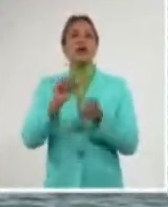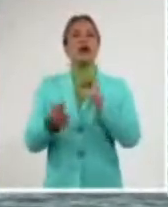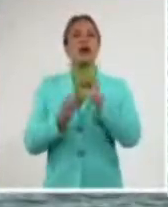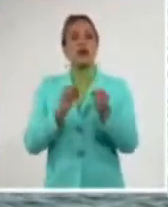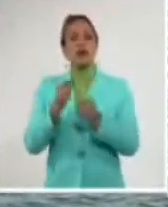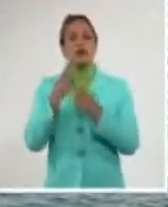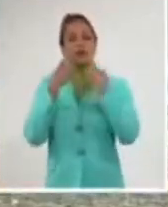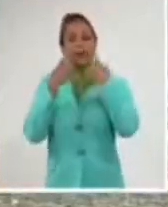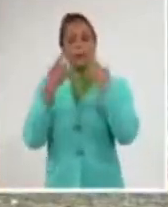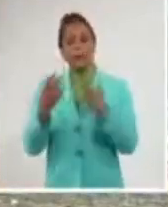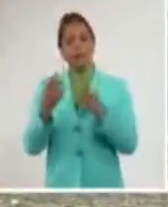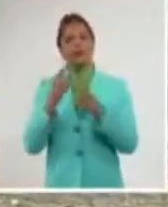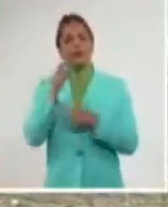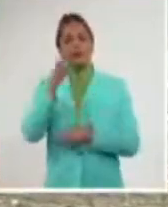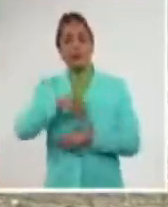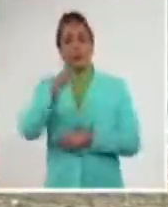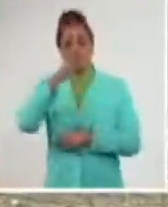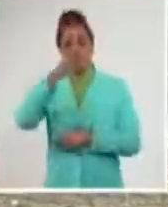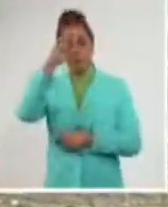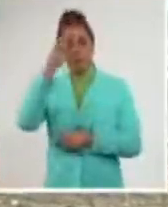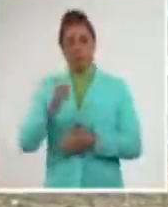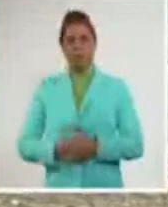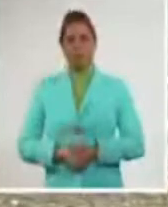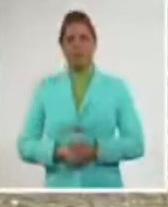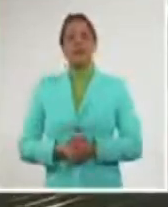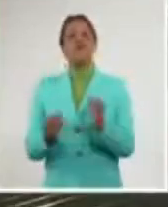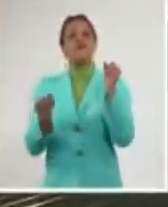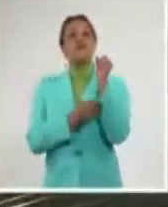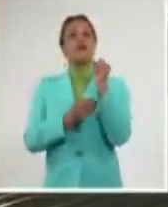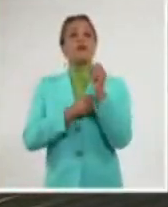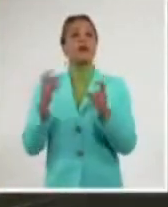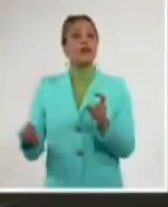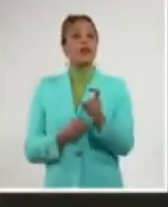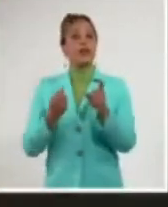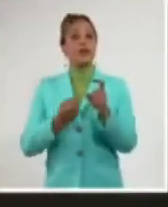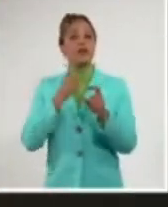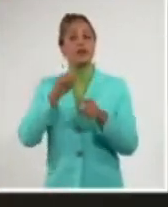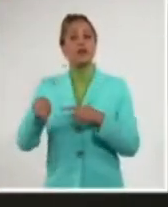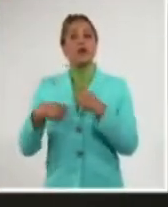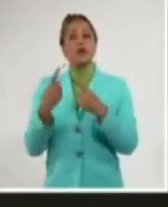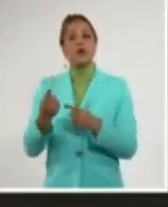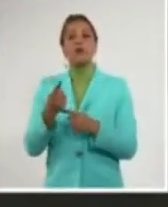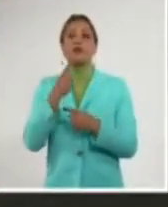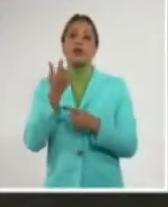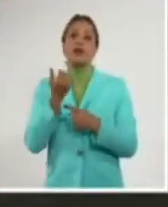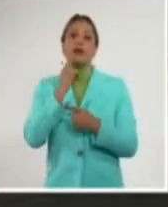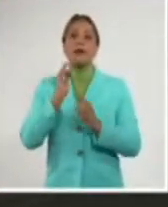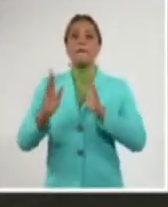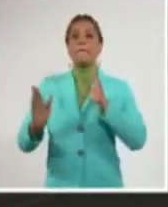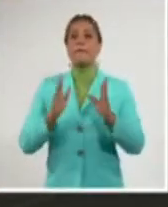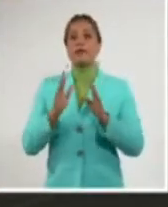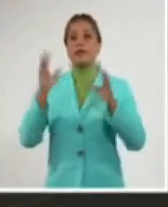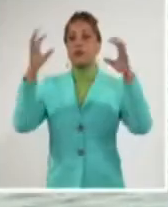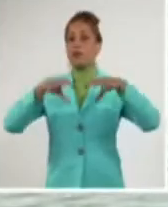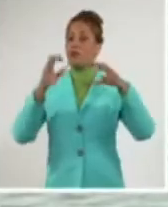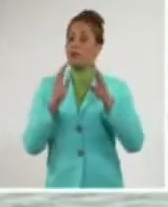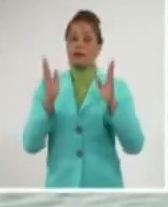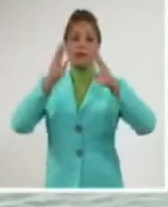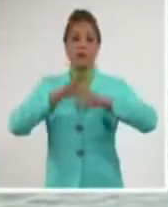constituyen fortalezas para enfrentar el periodo menos lluvioso.